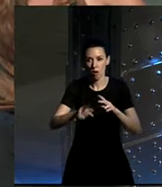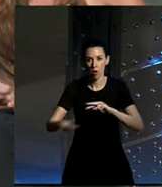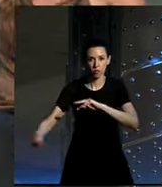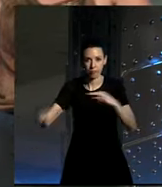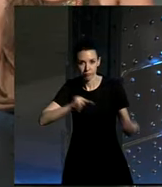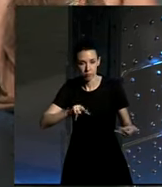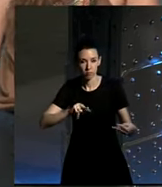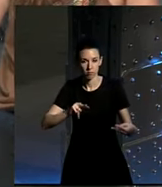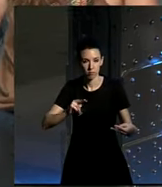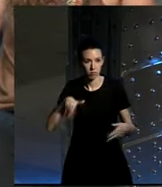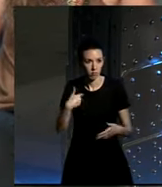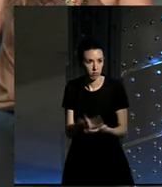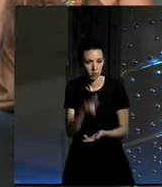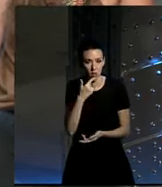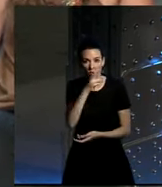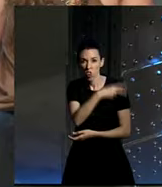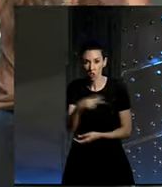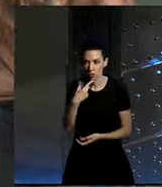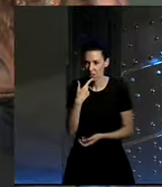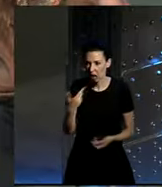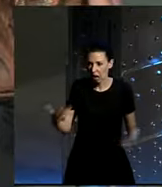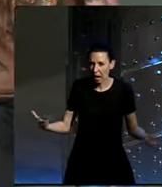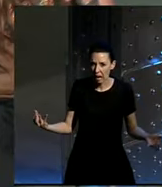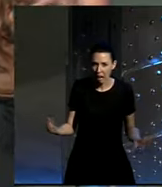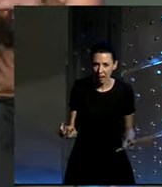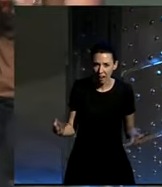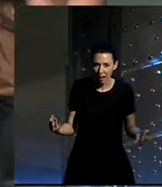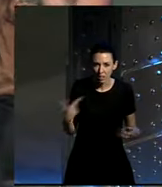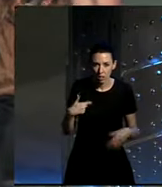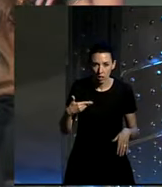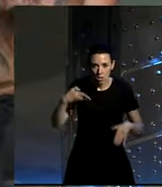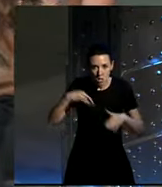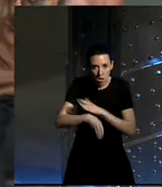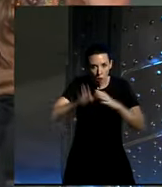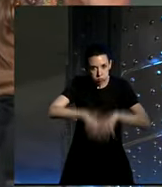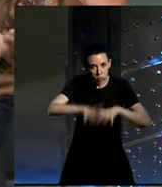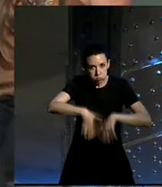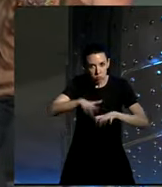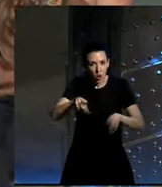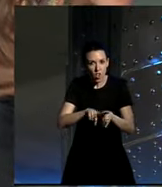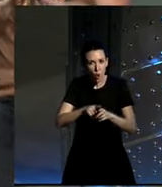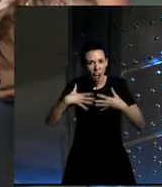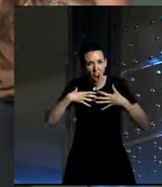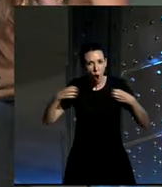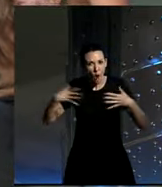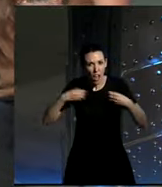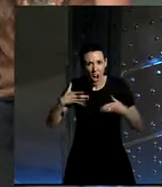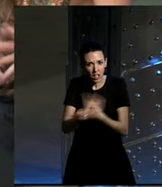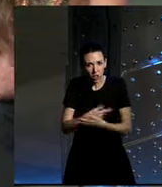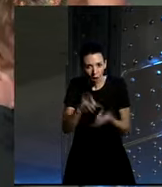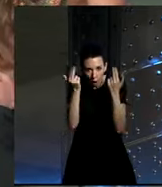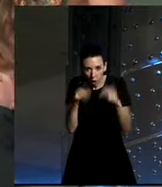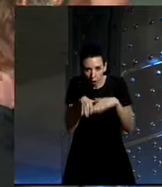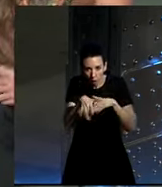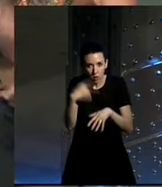hasta que dije o sea estuve dos semanas y dije pero esto que es o sea era como entrar todos como borregos todos o sea entrábamos